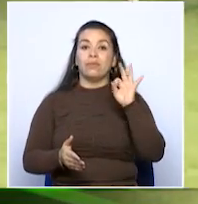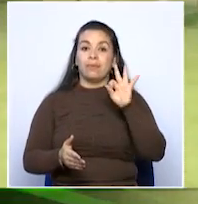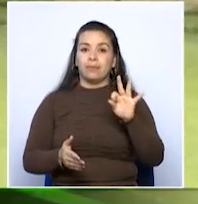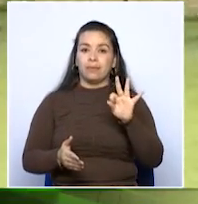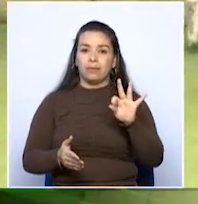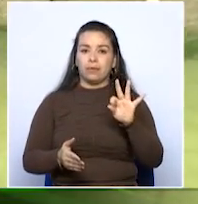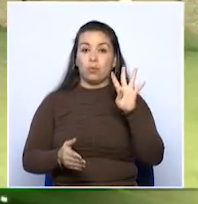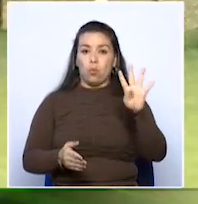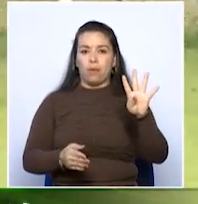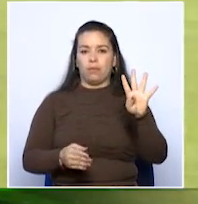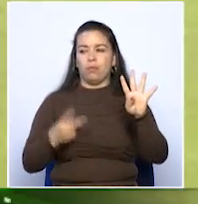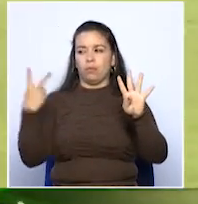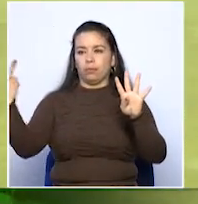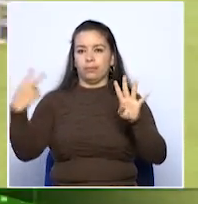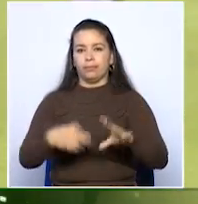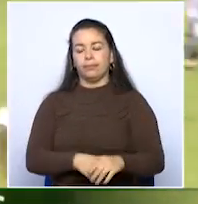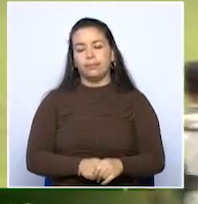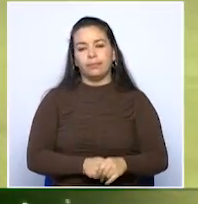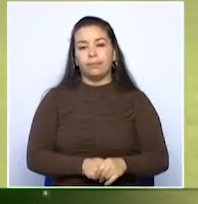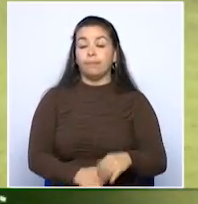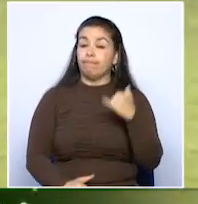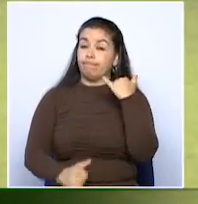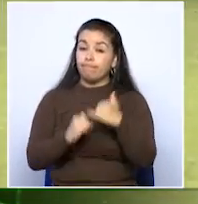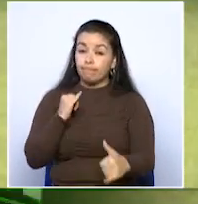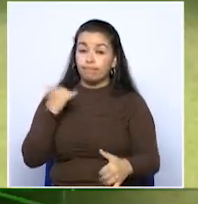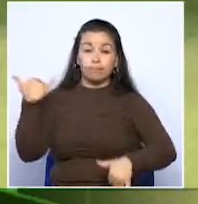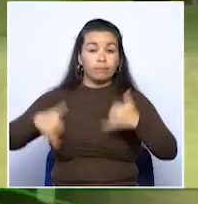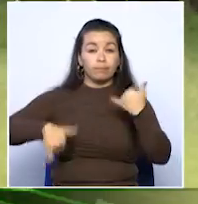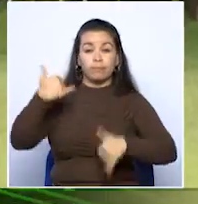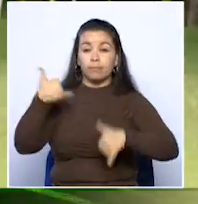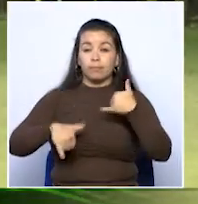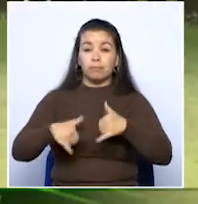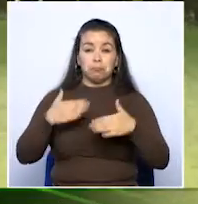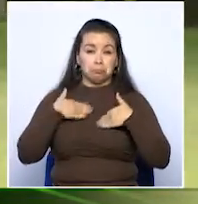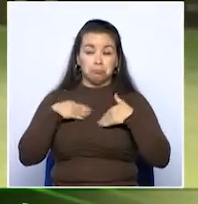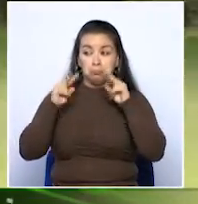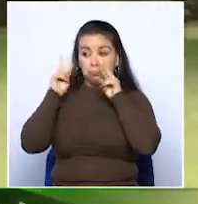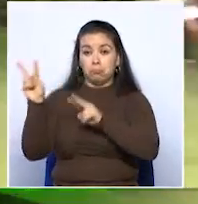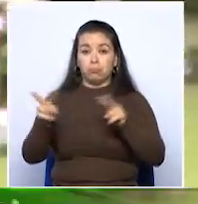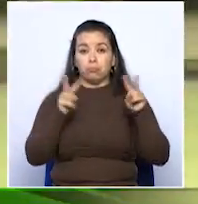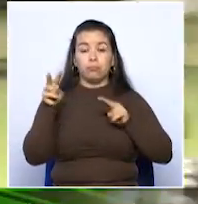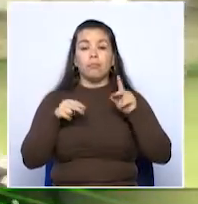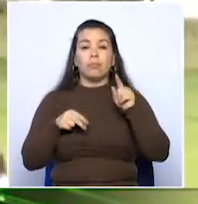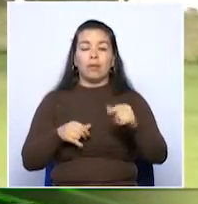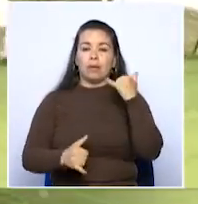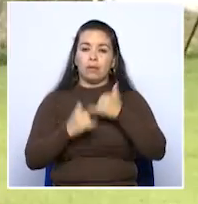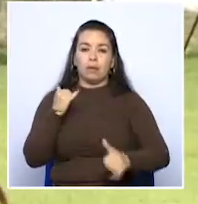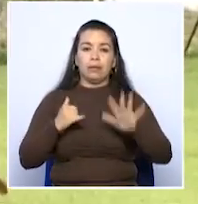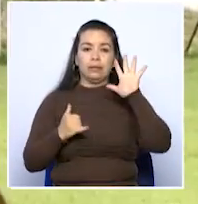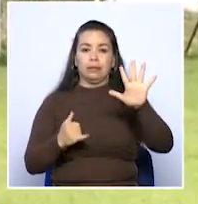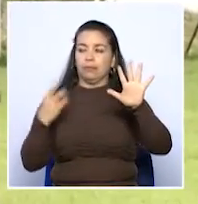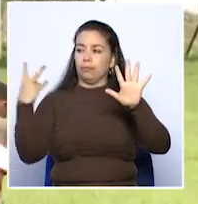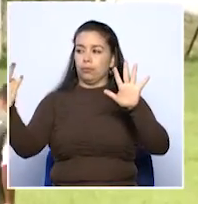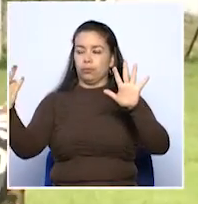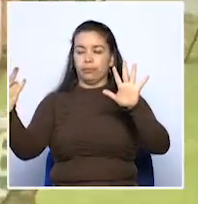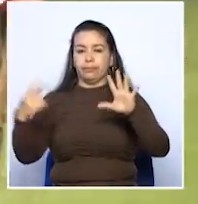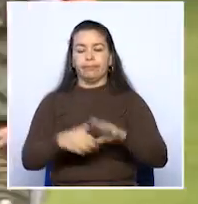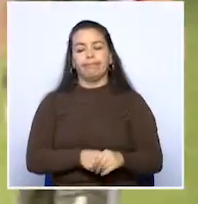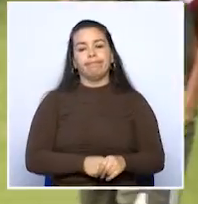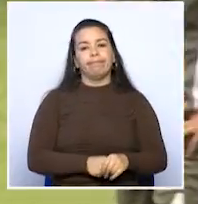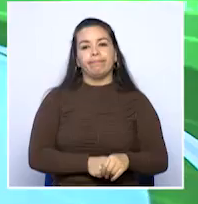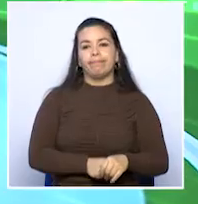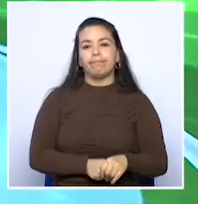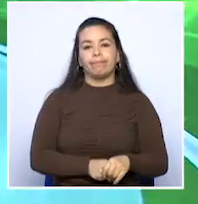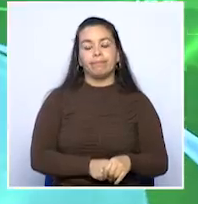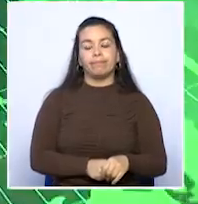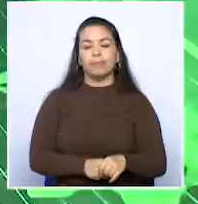cuenta y el 4-2 para su equipo. Y para cerrar un partido maravilloso en lo personal, Jonathan Romero anotó el definitivo 5-2 para terminar como la gran figura del